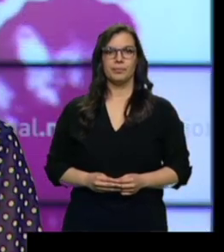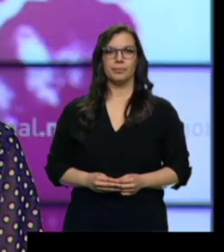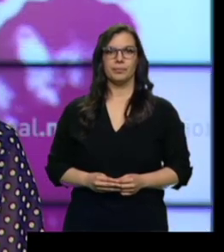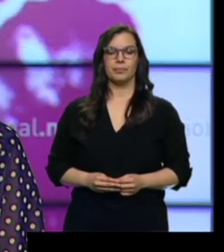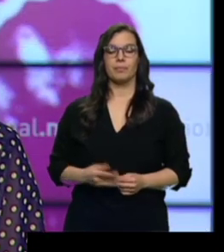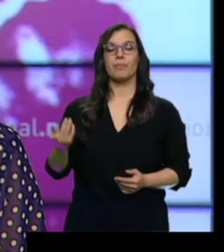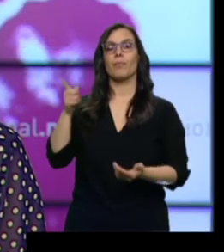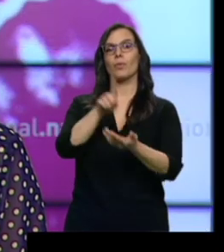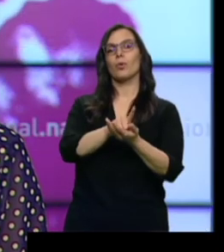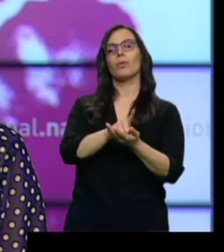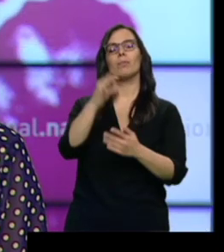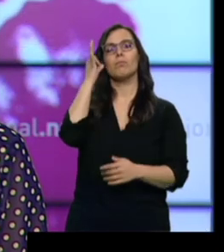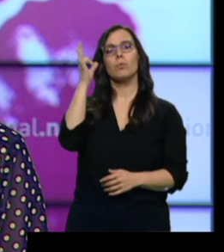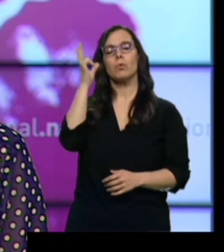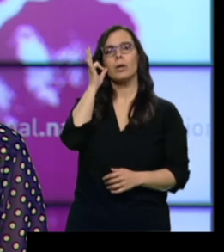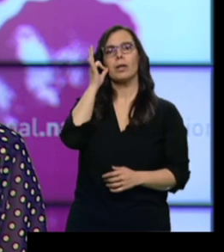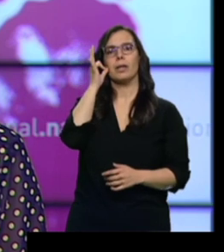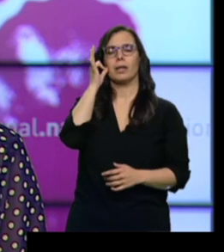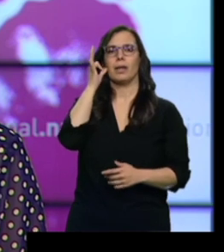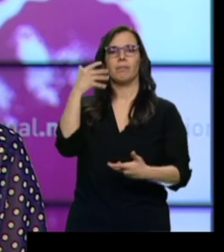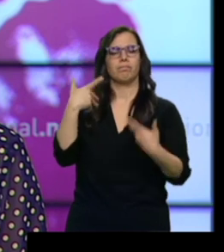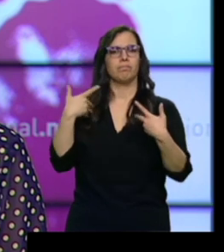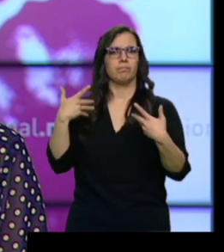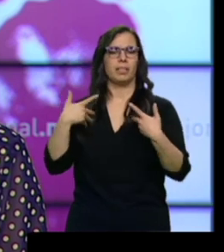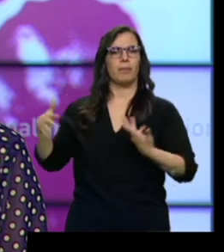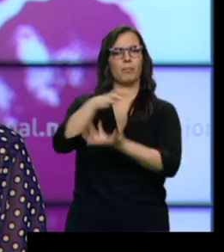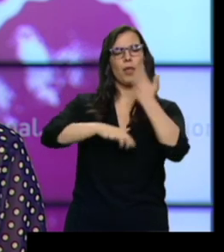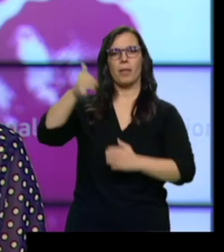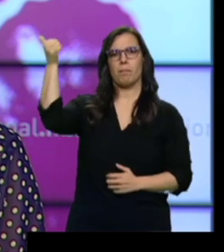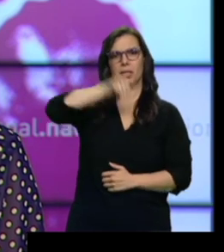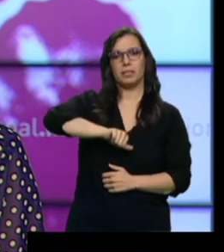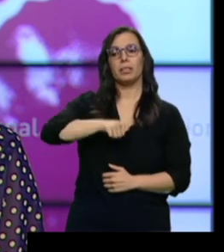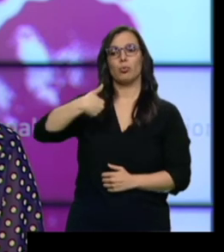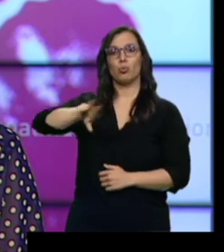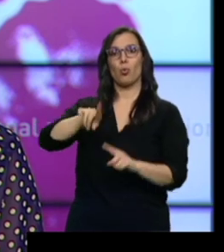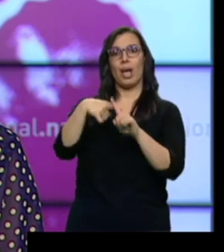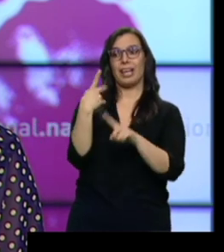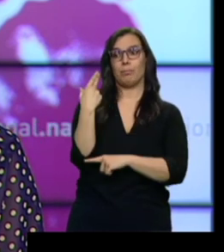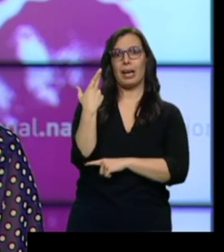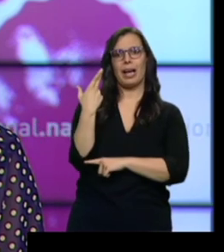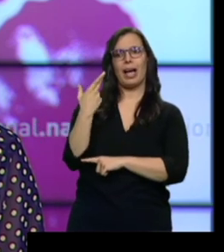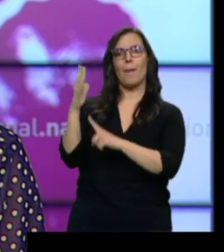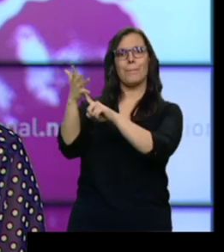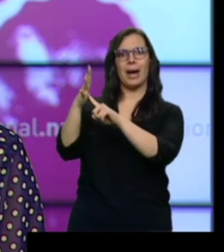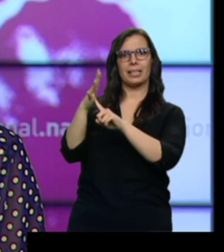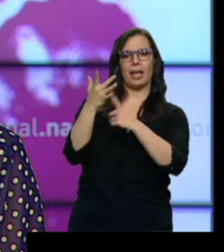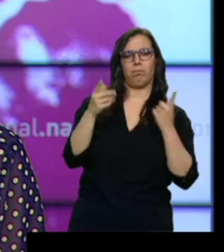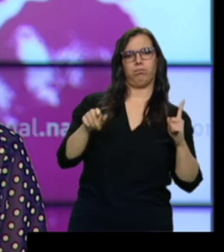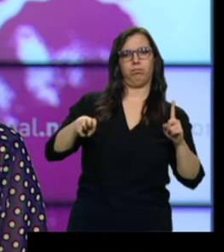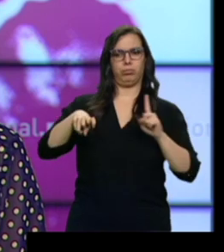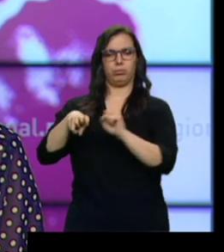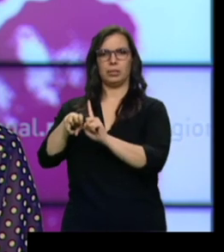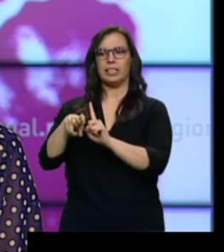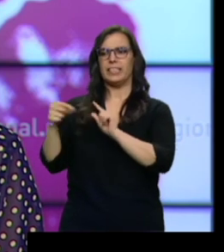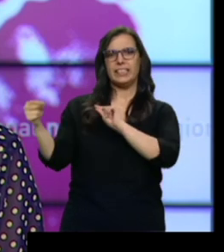De nuevo, una mujer ha sido víctima de la violencia machista. Su expareja la abordó en un parque y después de discutir con ella la cuchilló.